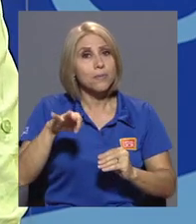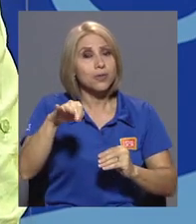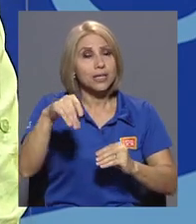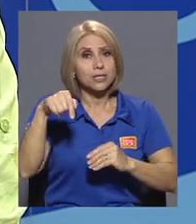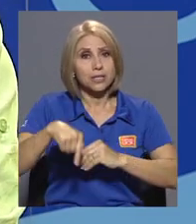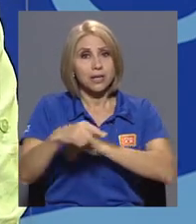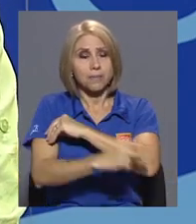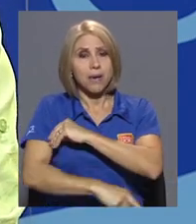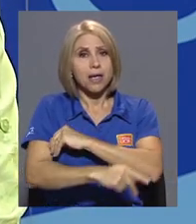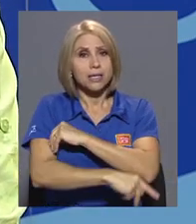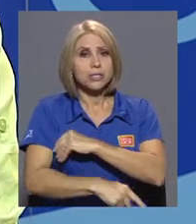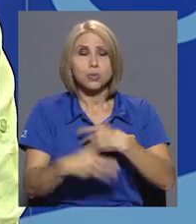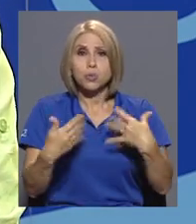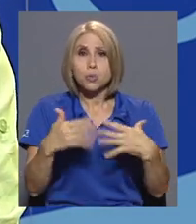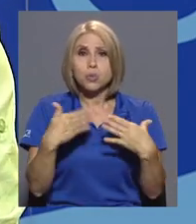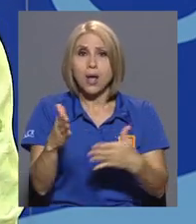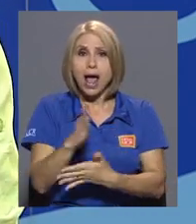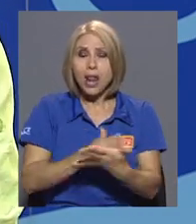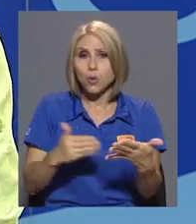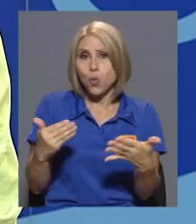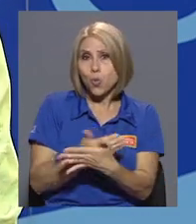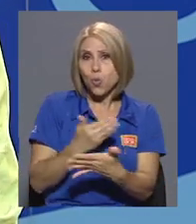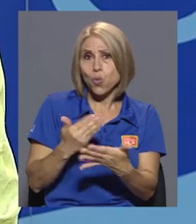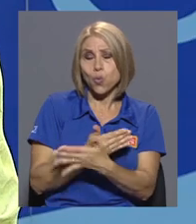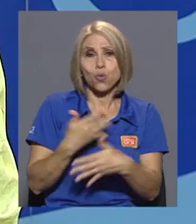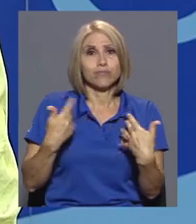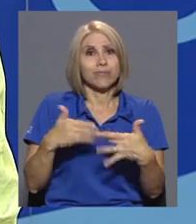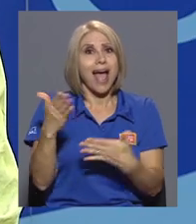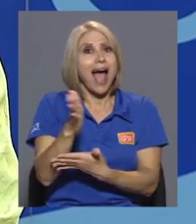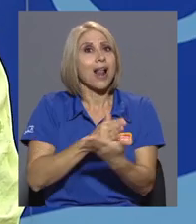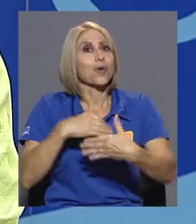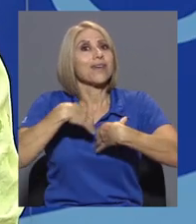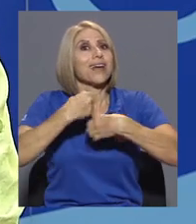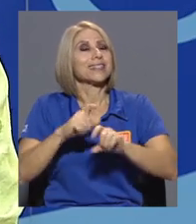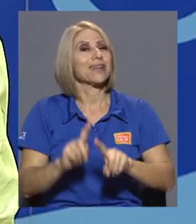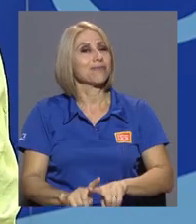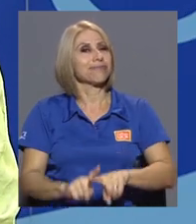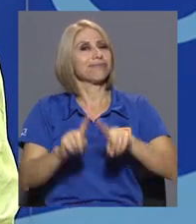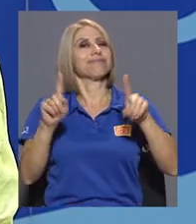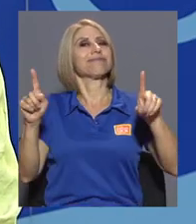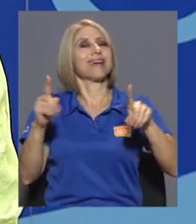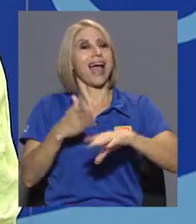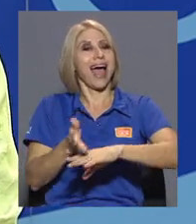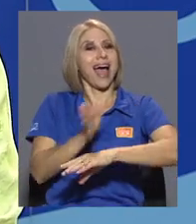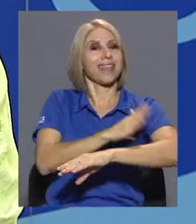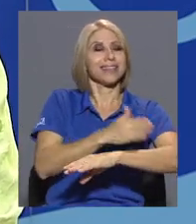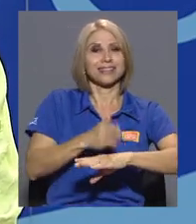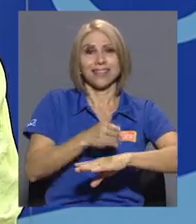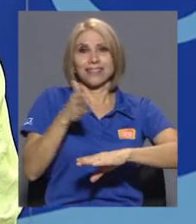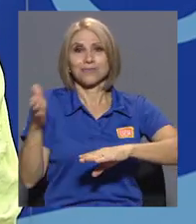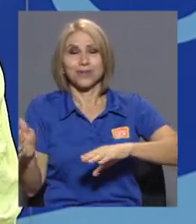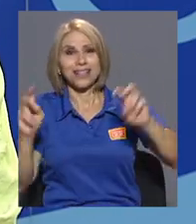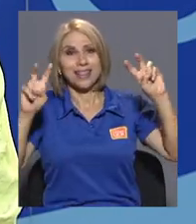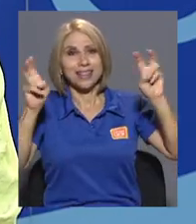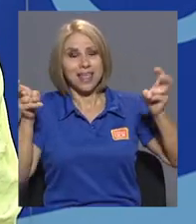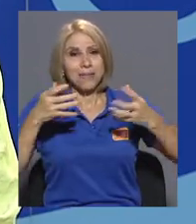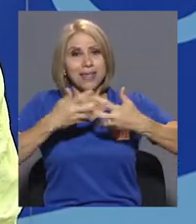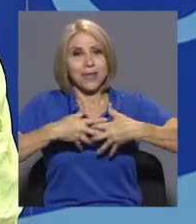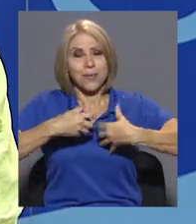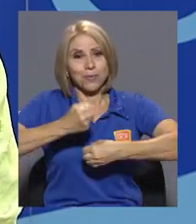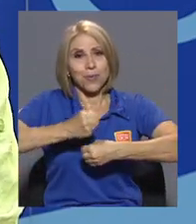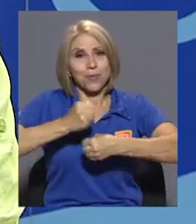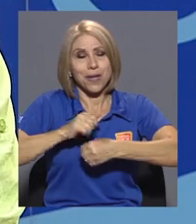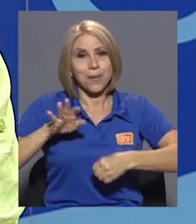todo una cuestión novedosa, casi que un hito que va a marcar un antes y un después de lo que es el tema de los mariposarios en nuestro país.